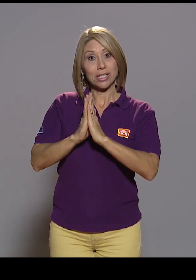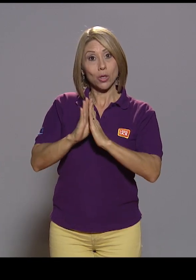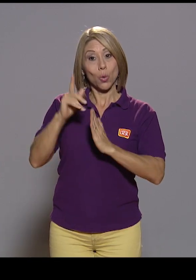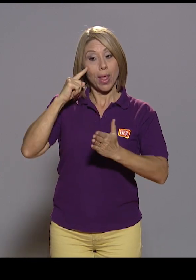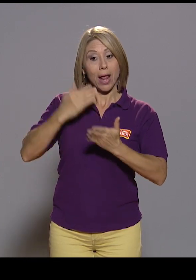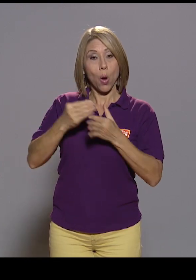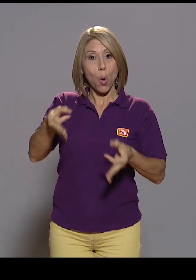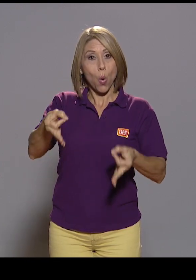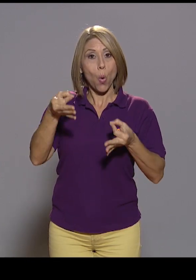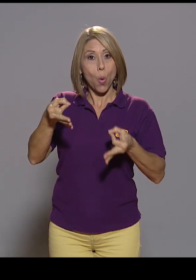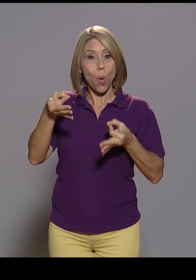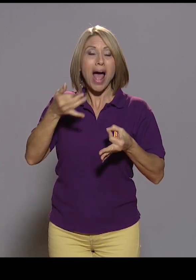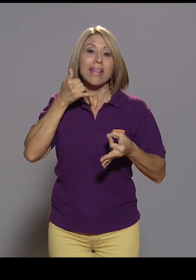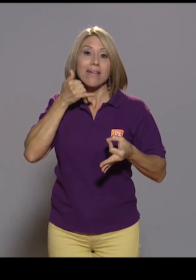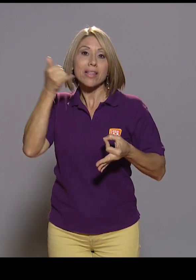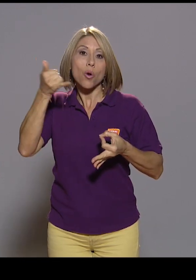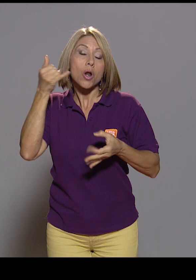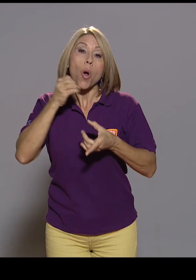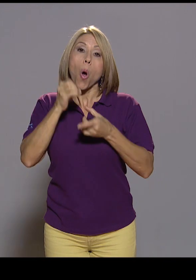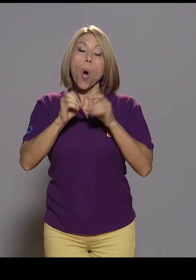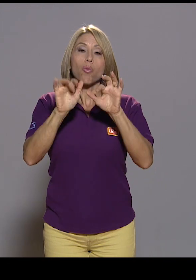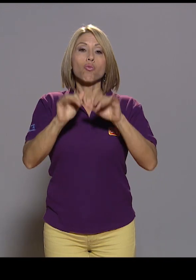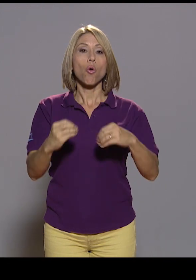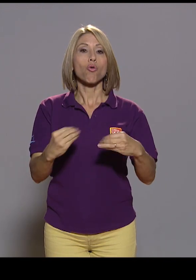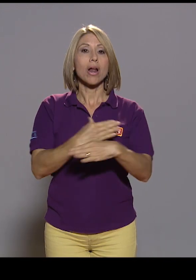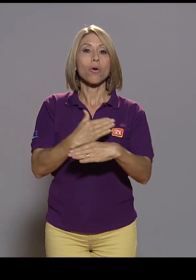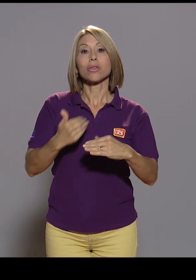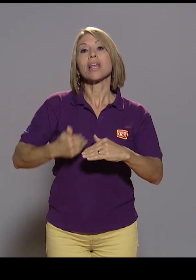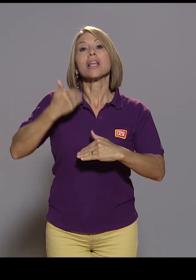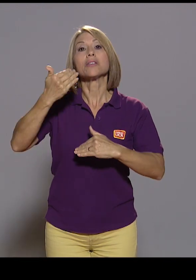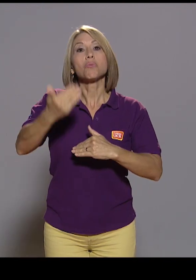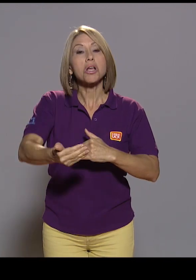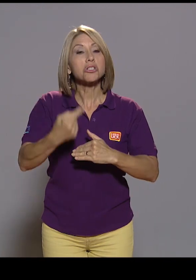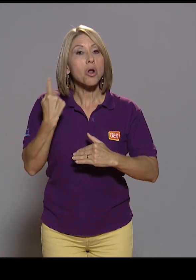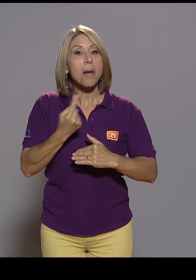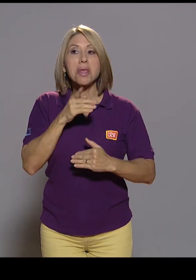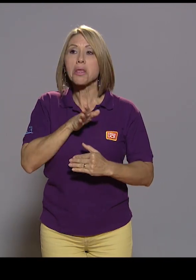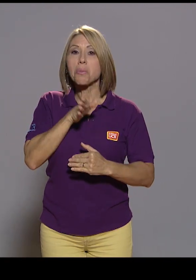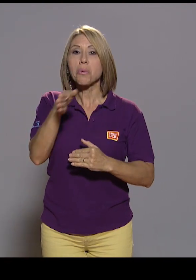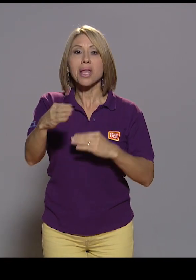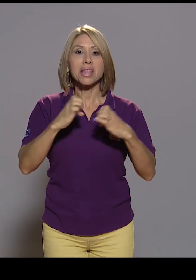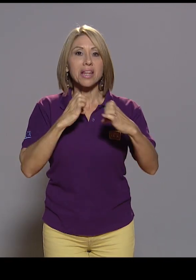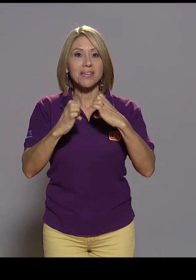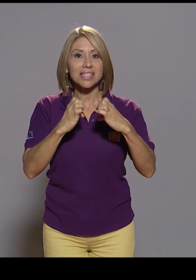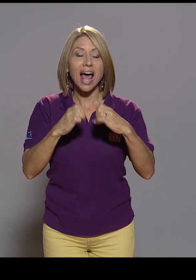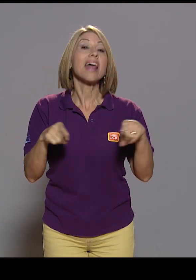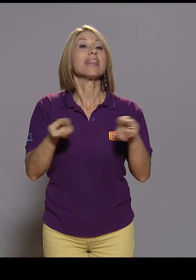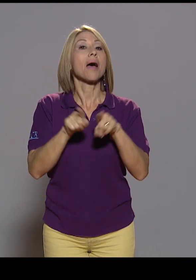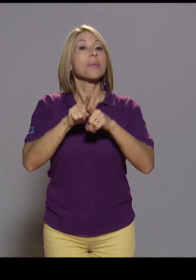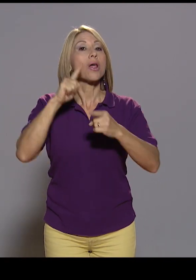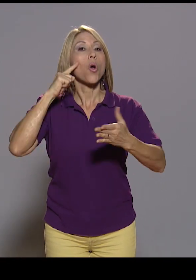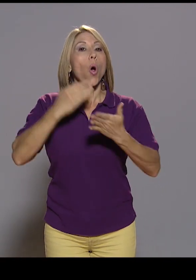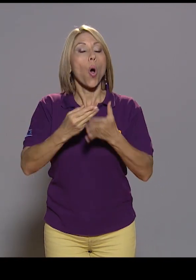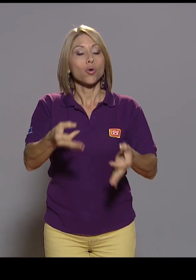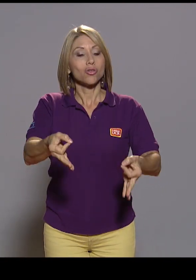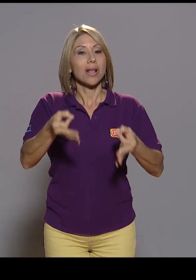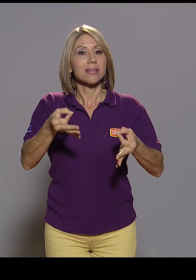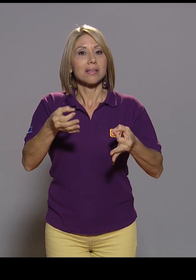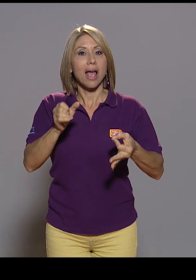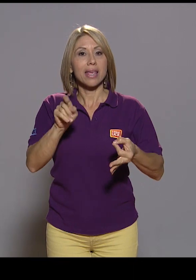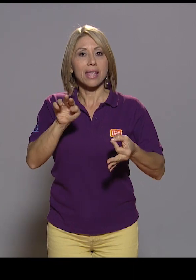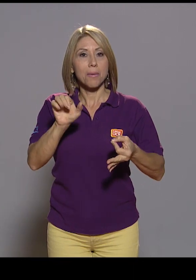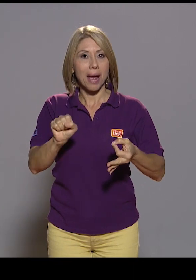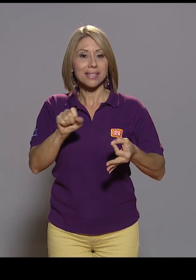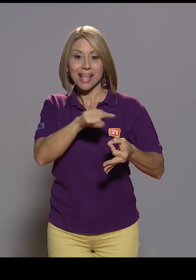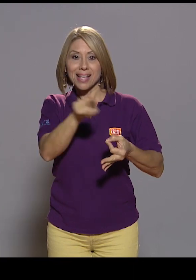solicitar los formularios y después nada más tienen que presentarse a hacer una entrevista y tener la constancia de Lima de que viven en condición de